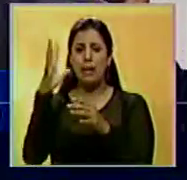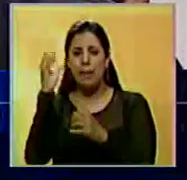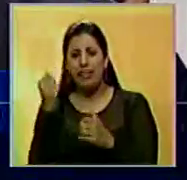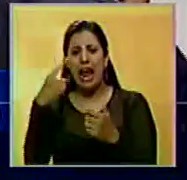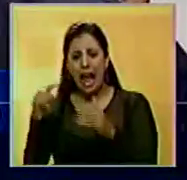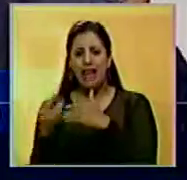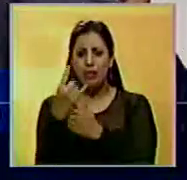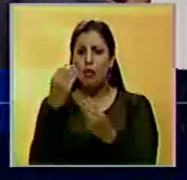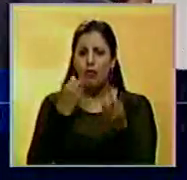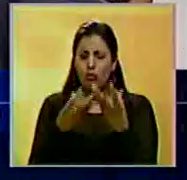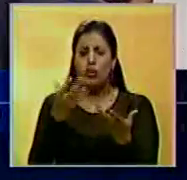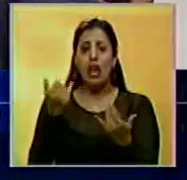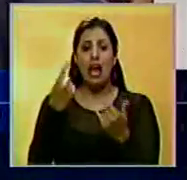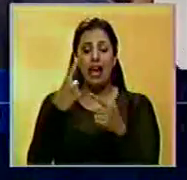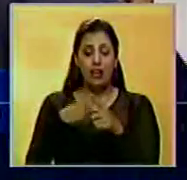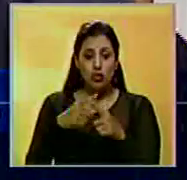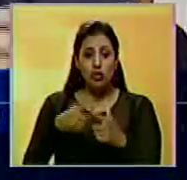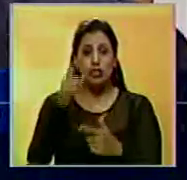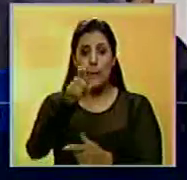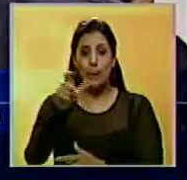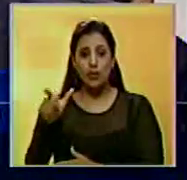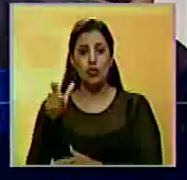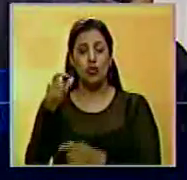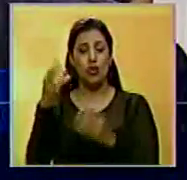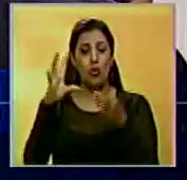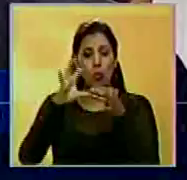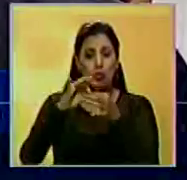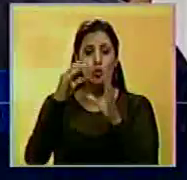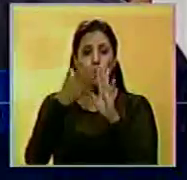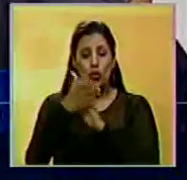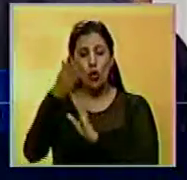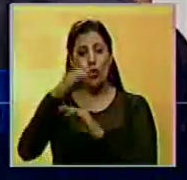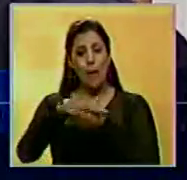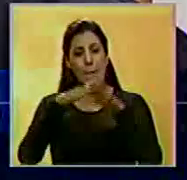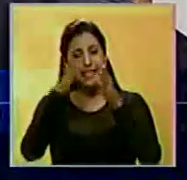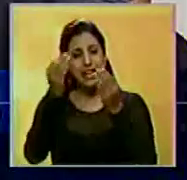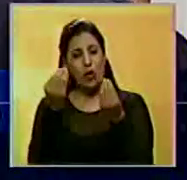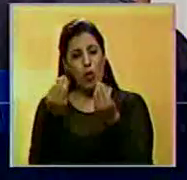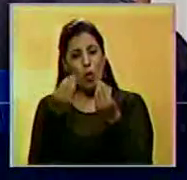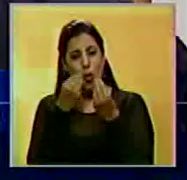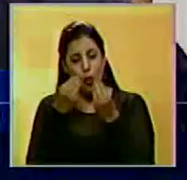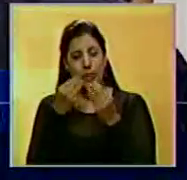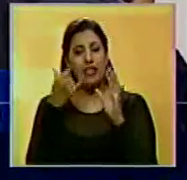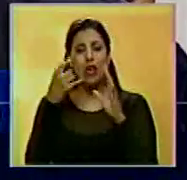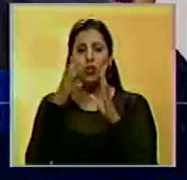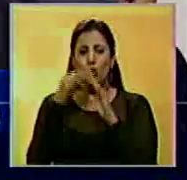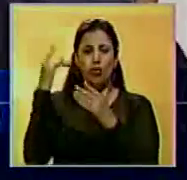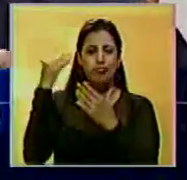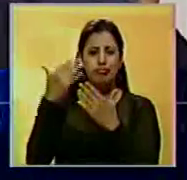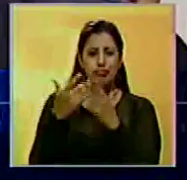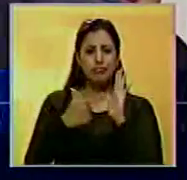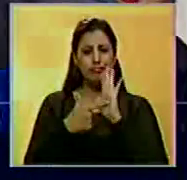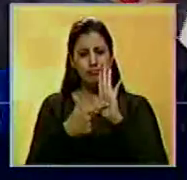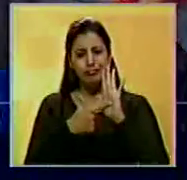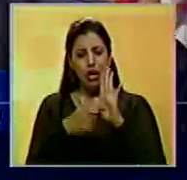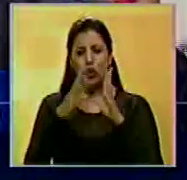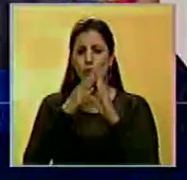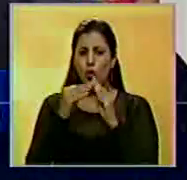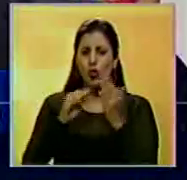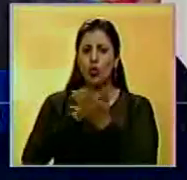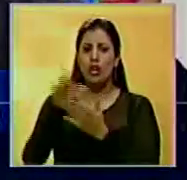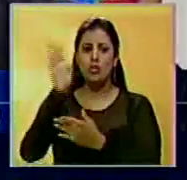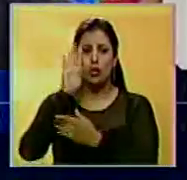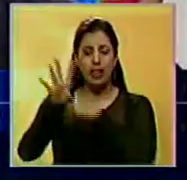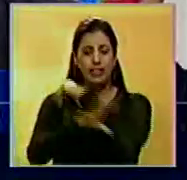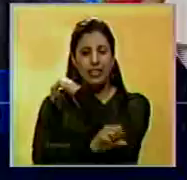que está utilizando el gobierno a través del Ministerio de Alimentación, con los CLAP, todo lo que se ha venido manejando, ha venido desenmarañando todo lo que ellos han